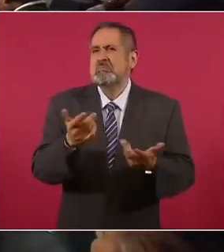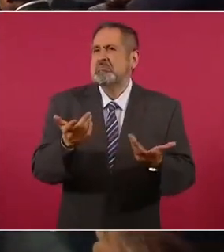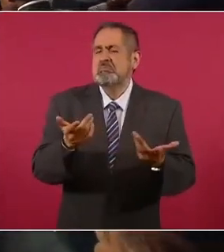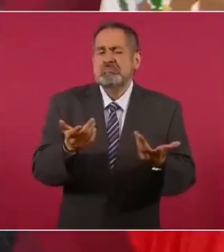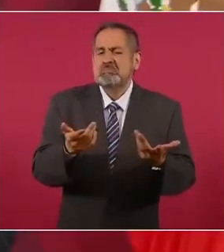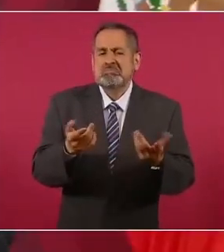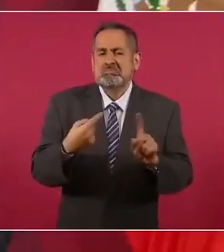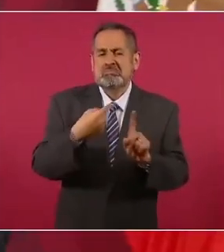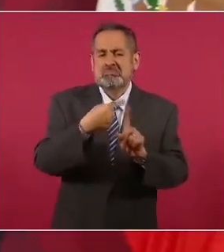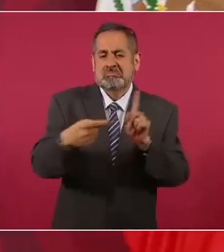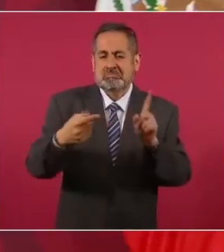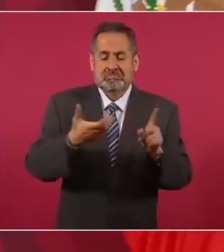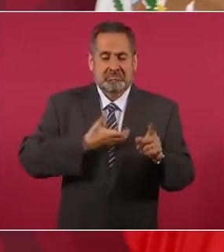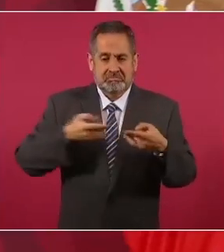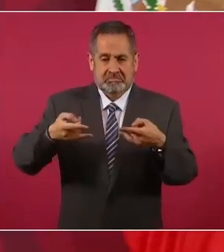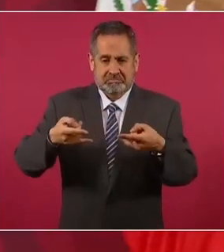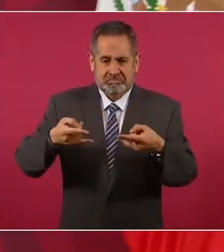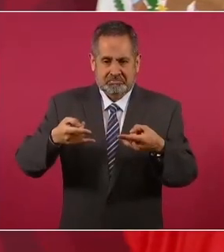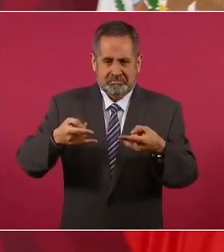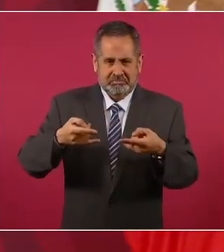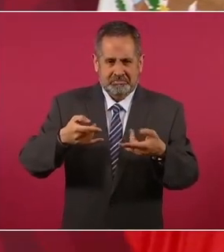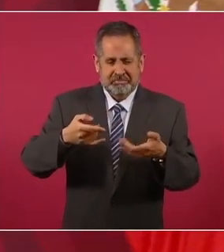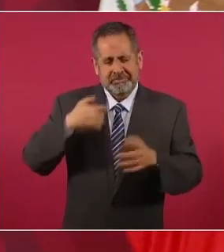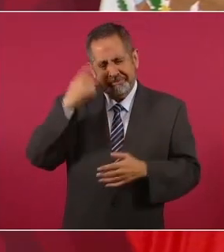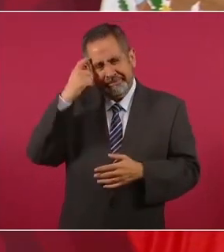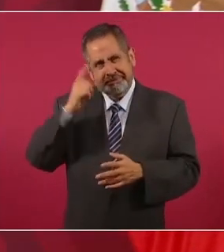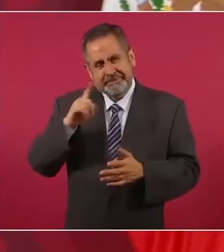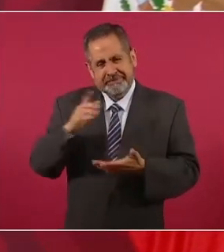a la mitad del Zócalo. Yo creo que me excedí.